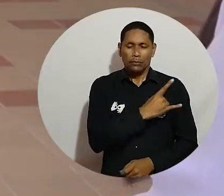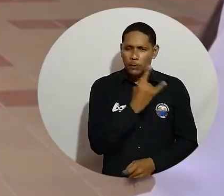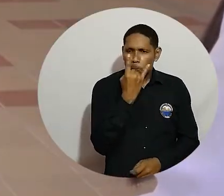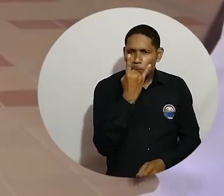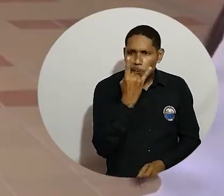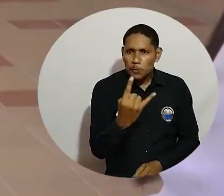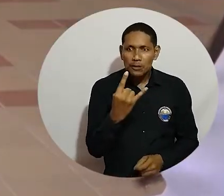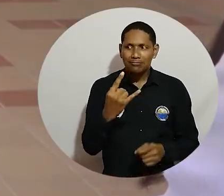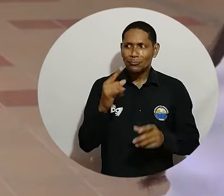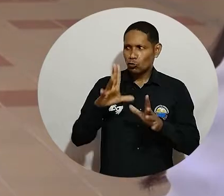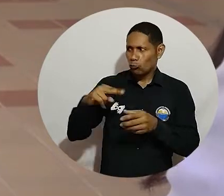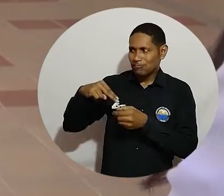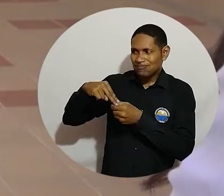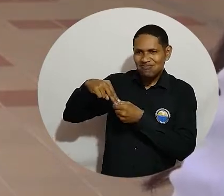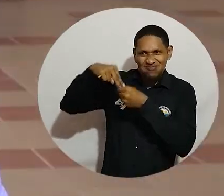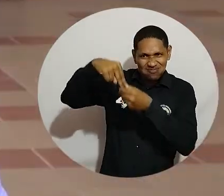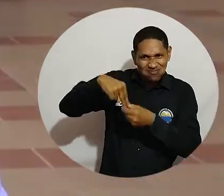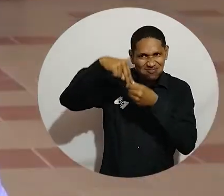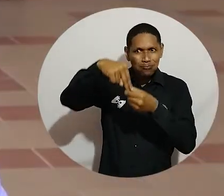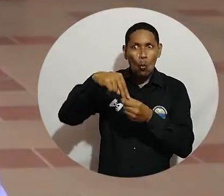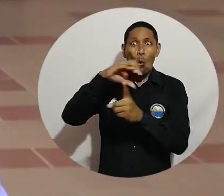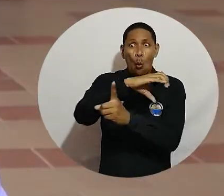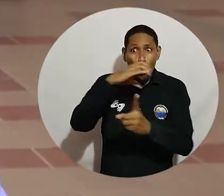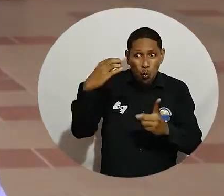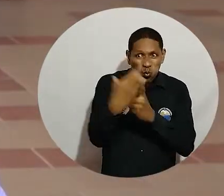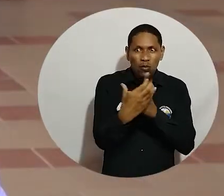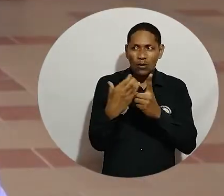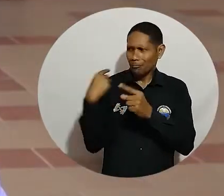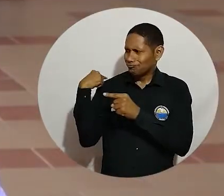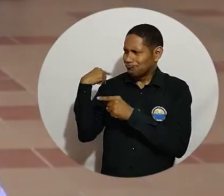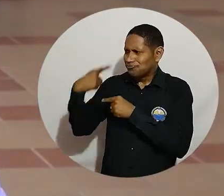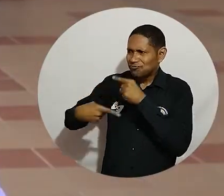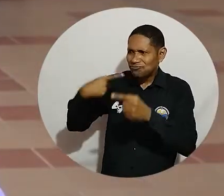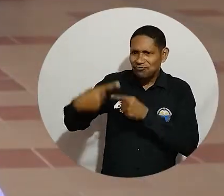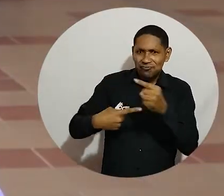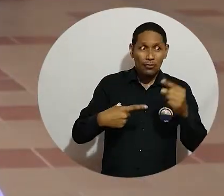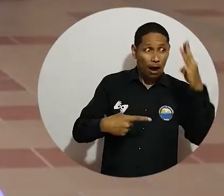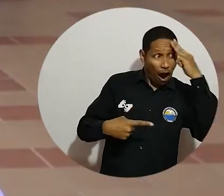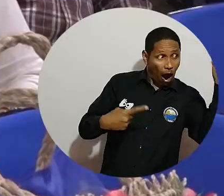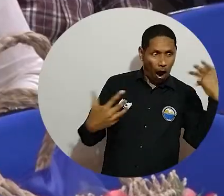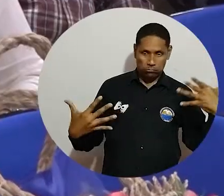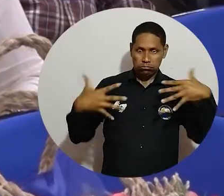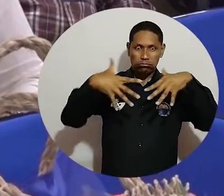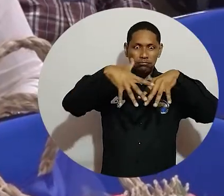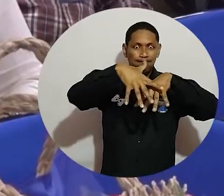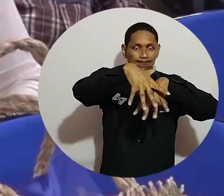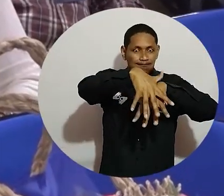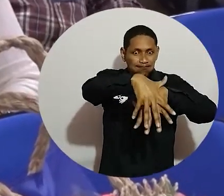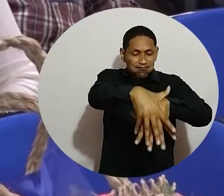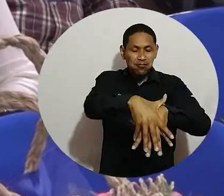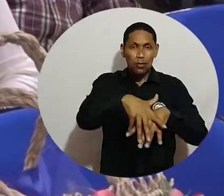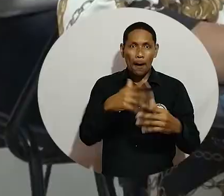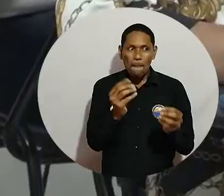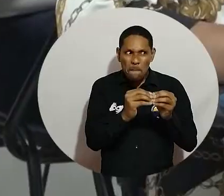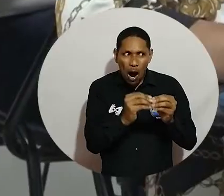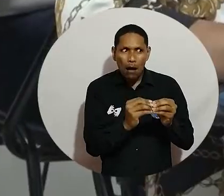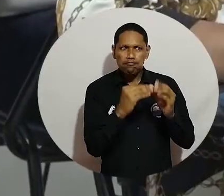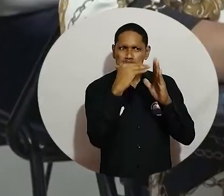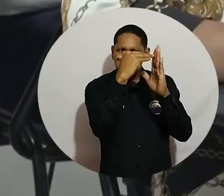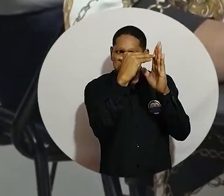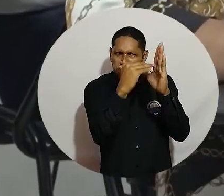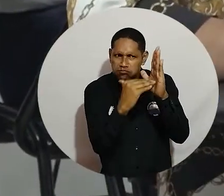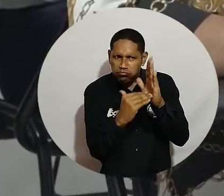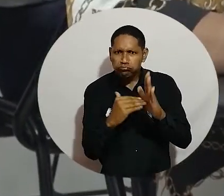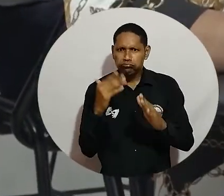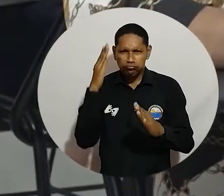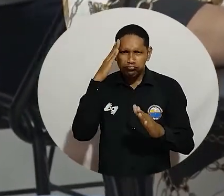de que las culturas indígenas académicos y tanto tradicionales podamos voluntariamente desarrollar las directrices